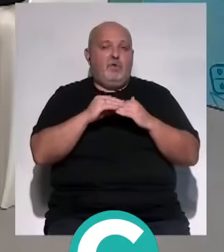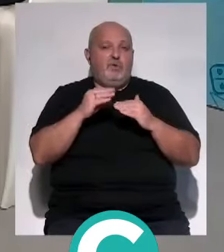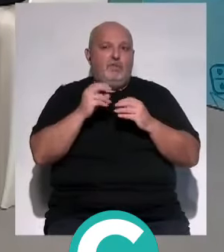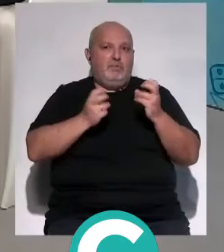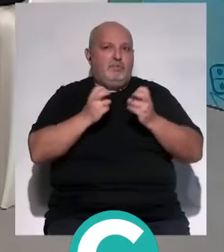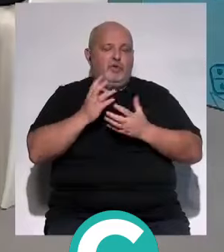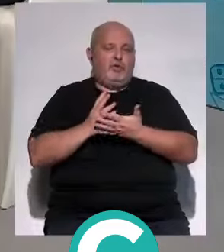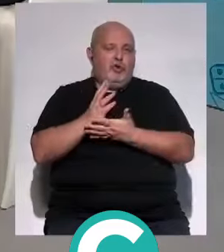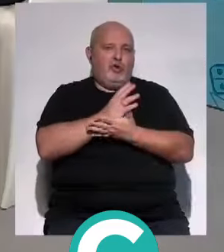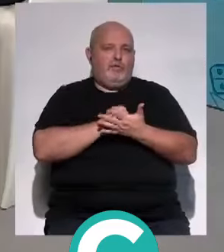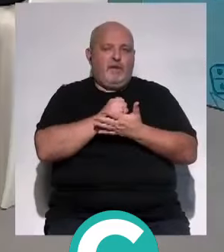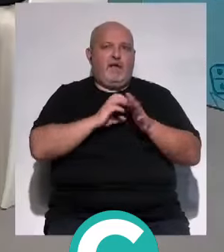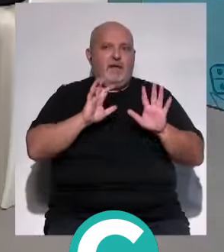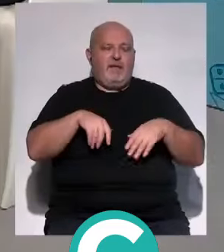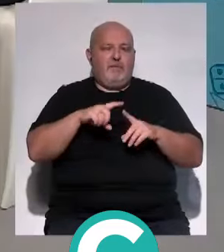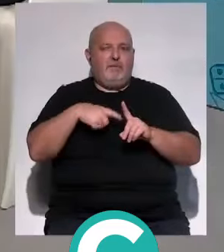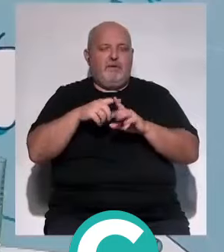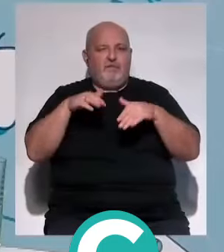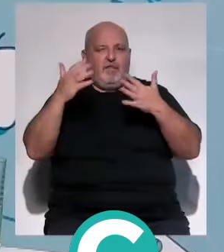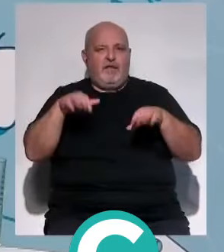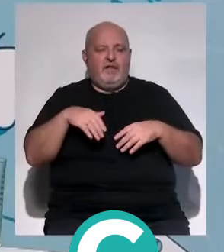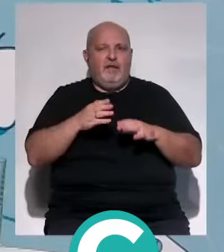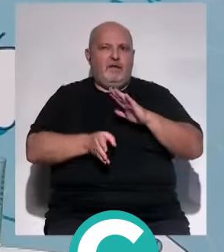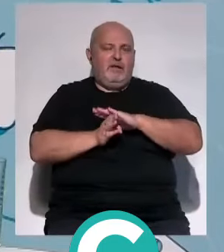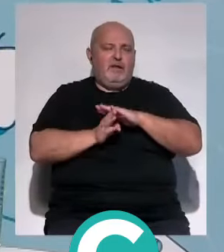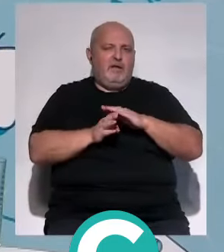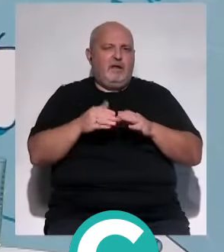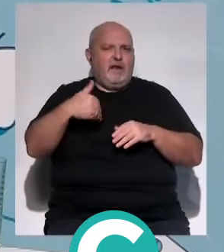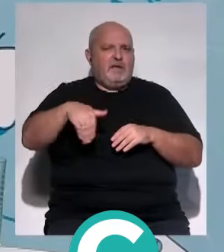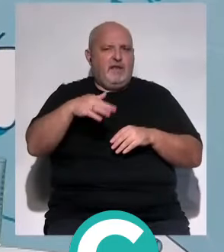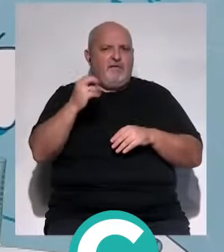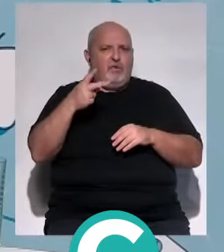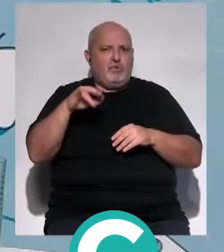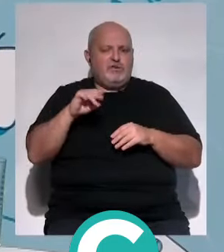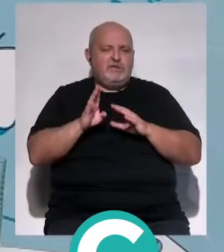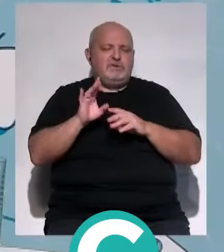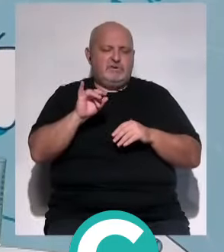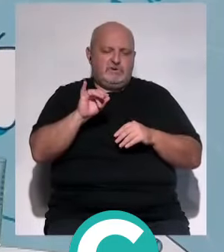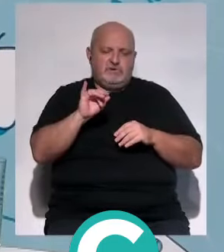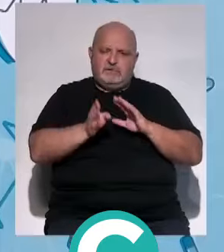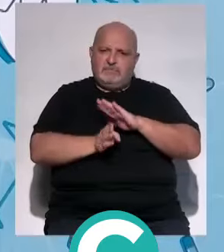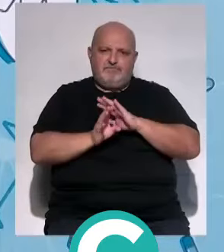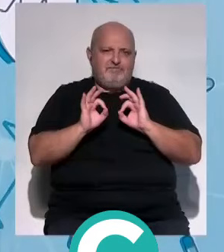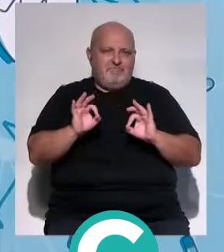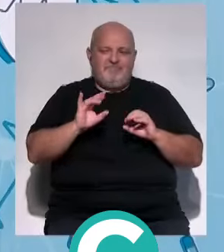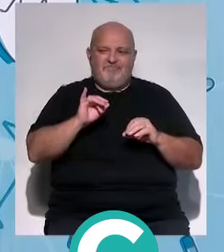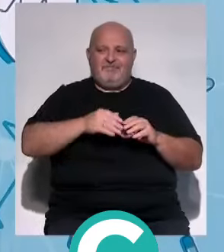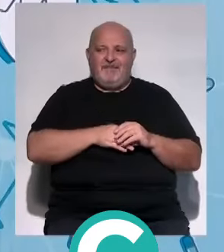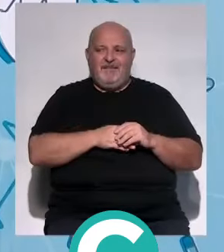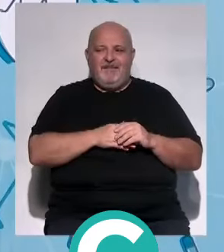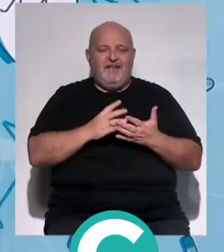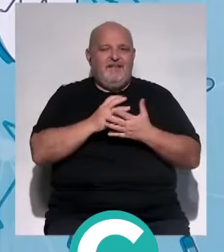que vienen de todos lados, Cádiz y fuera de Cádiz, sin duda. Pero que va a seguir en la calle Feducci. Va a seguir en la calle Feducci. Con todas